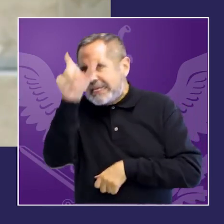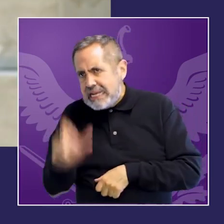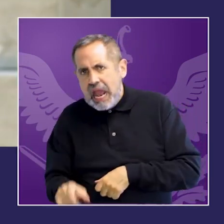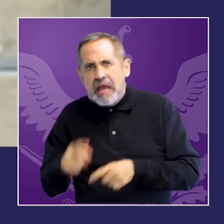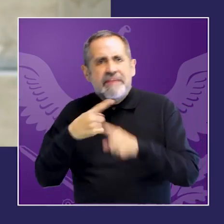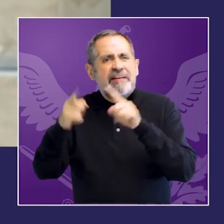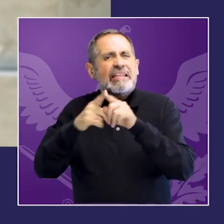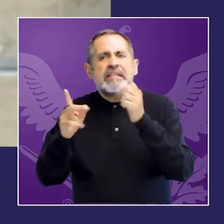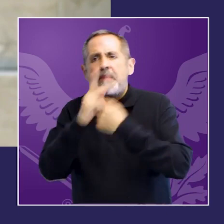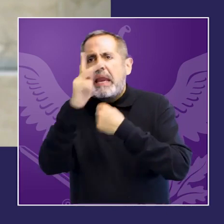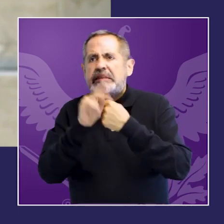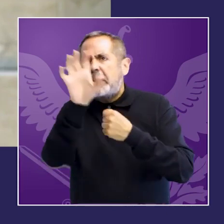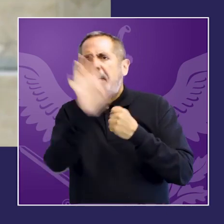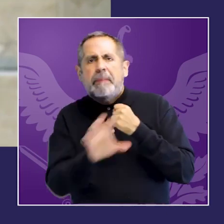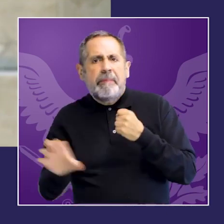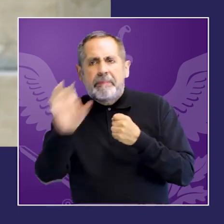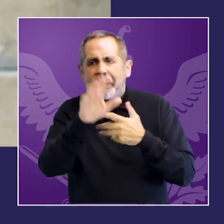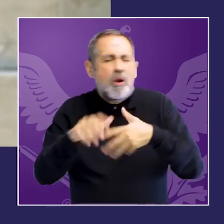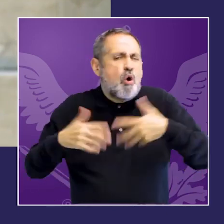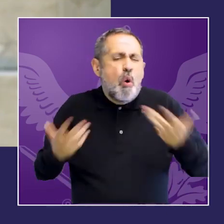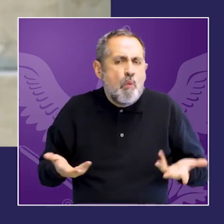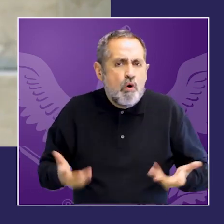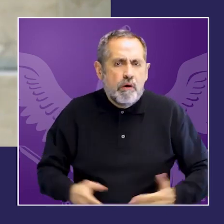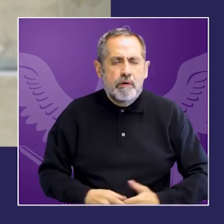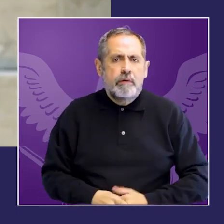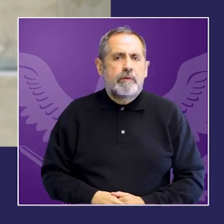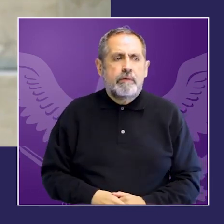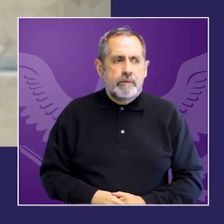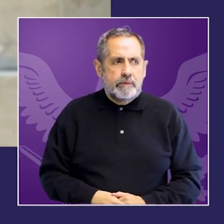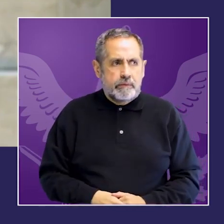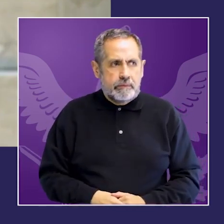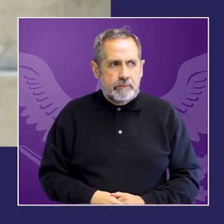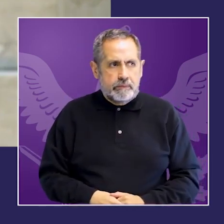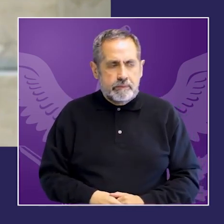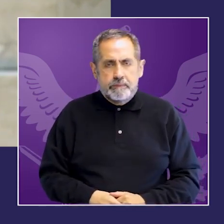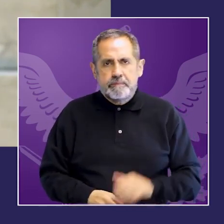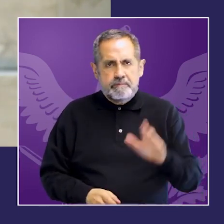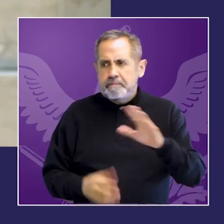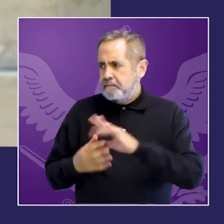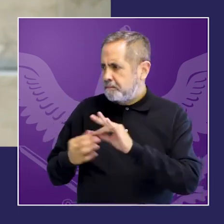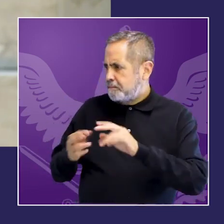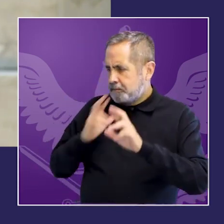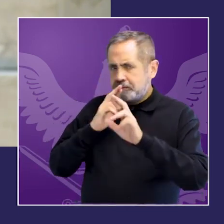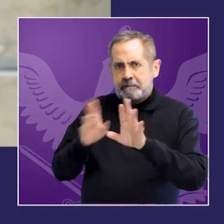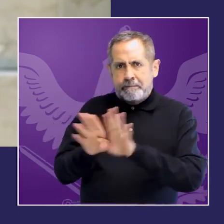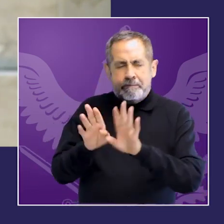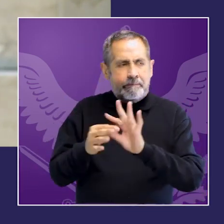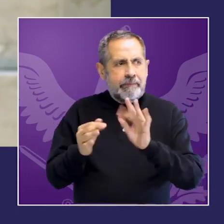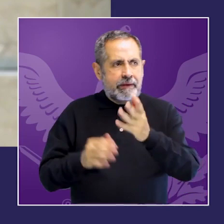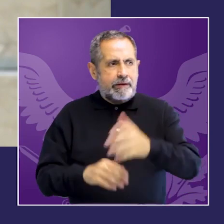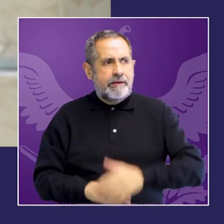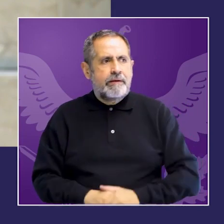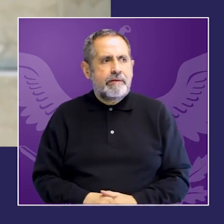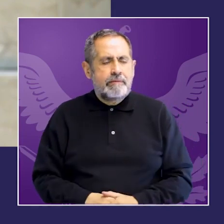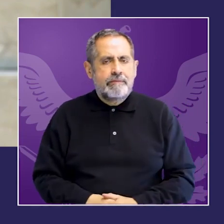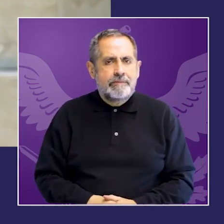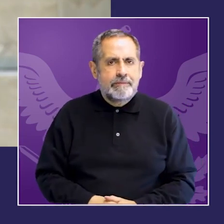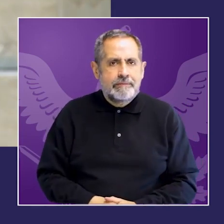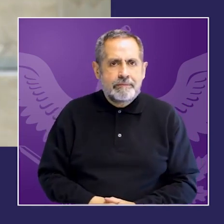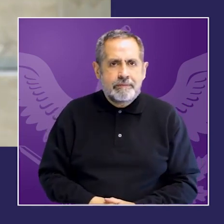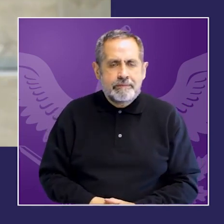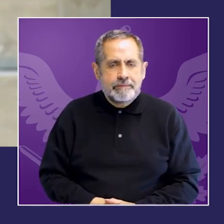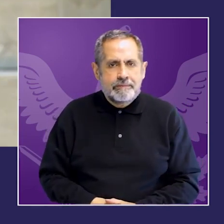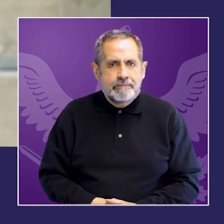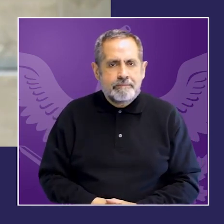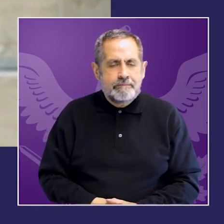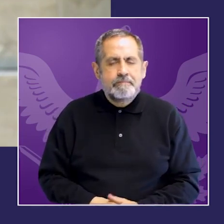Sí Sí, no sé Bueno, lo que ya mencioné No, no Esperá, ¿escuchaste? Sí, yo escuché Sí, perfecto Dale Dale, dale